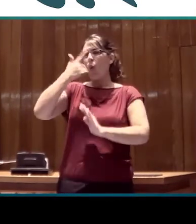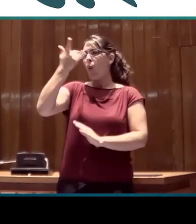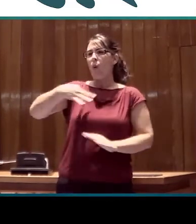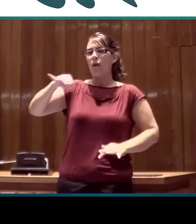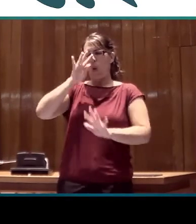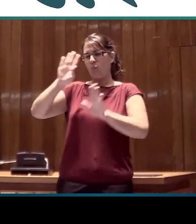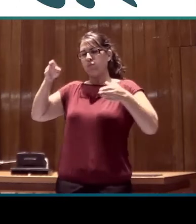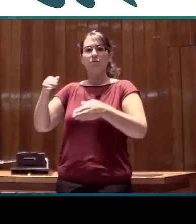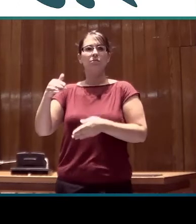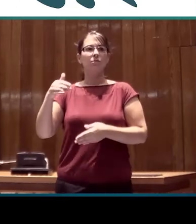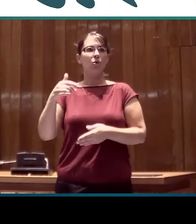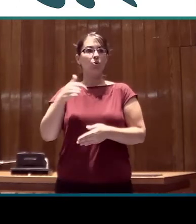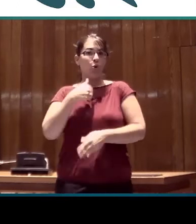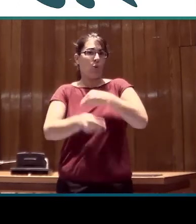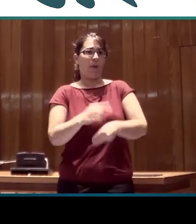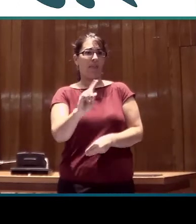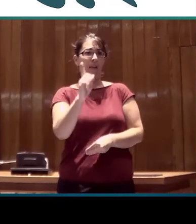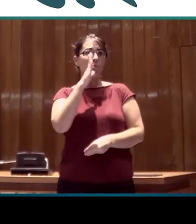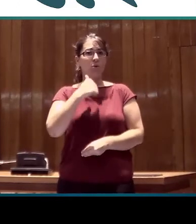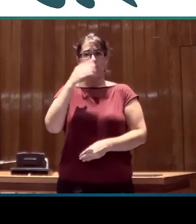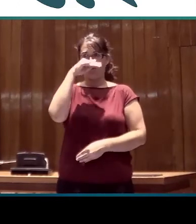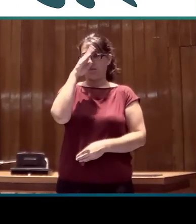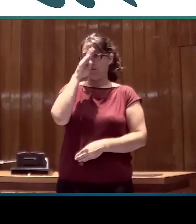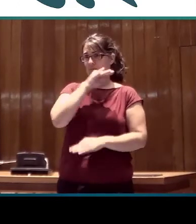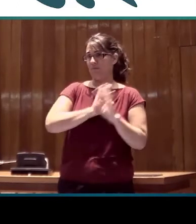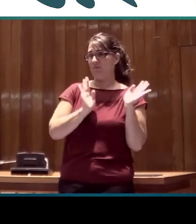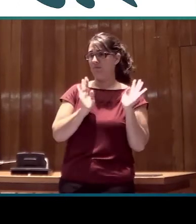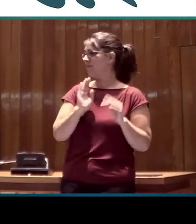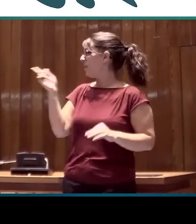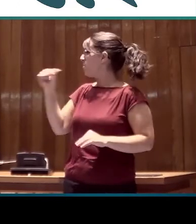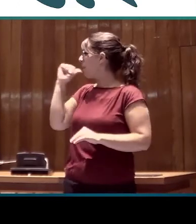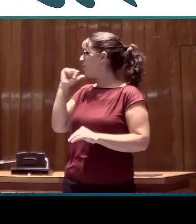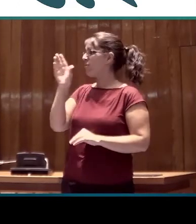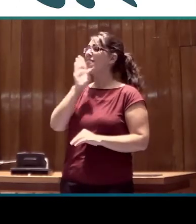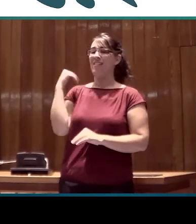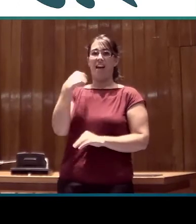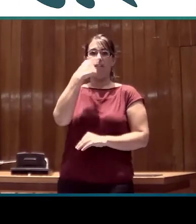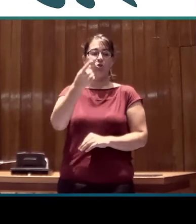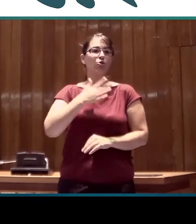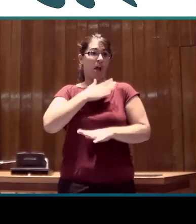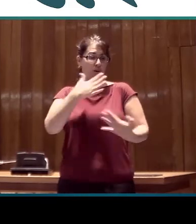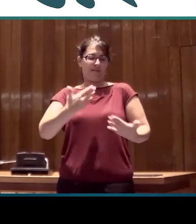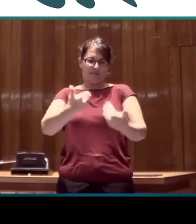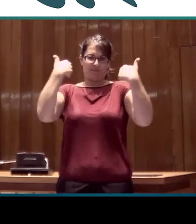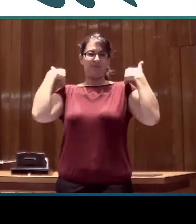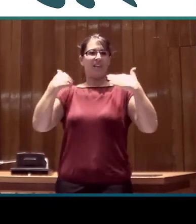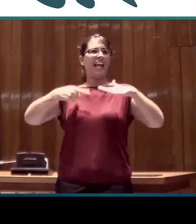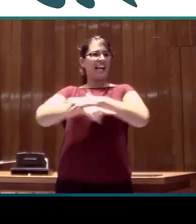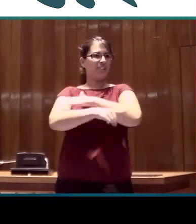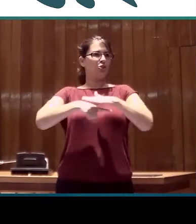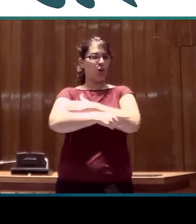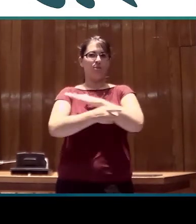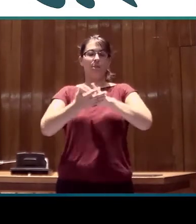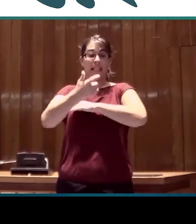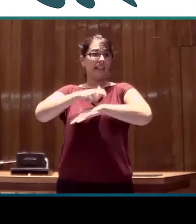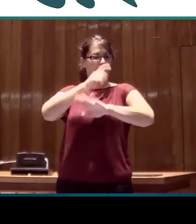lo voy a hacer, sencillamente, porque no los tenemos. Decía Mariluz en su presentación que ahora tengo un cargo de gestión que exige muchísimo